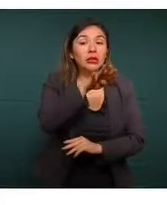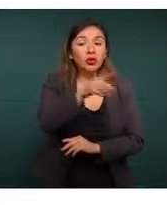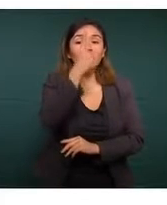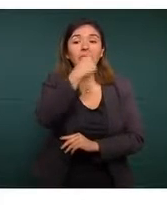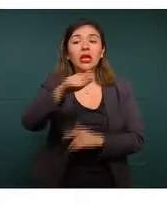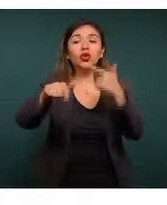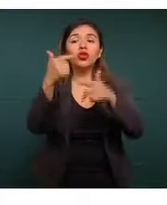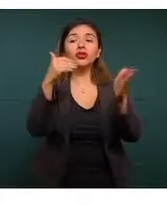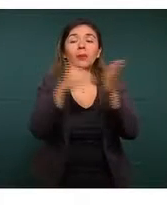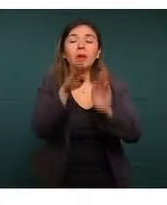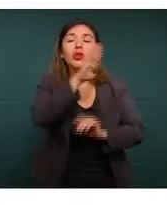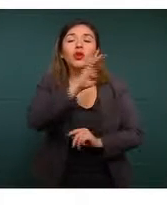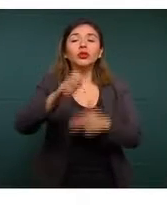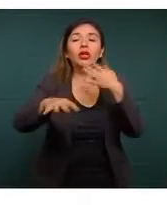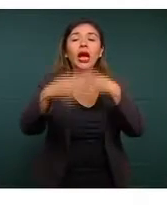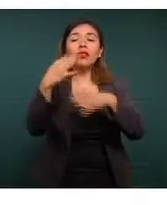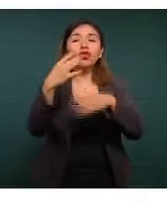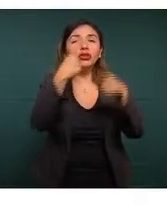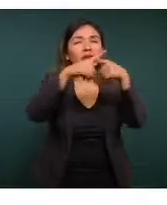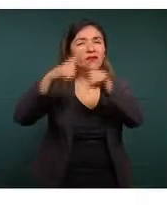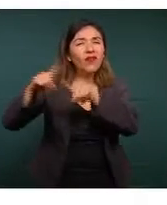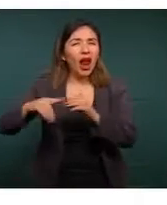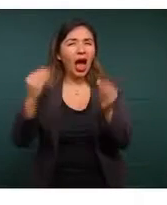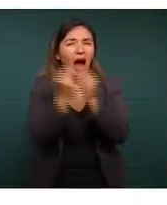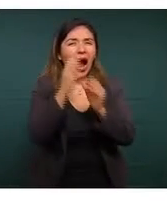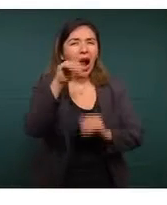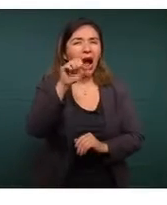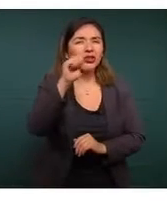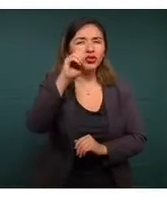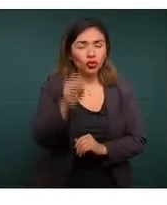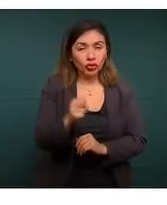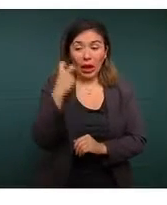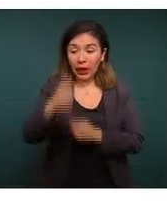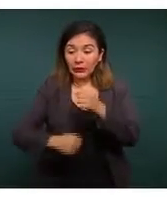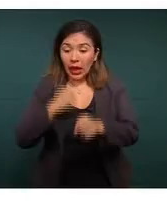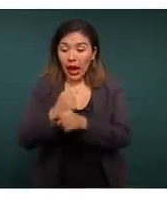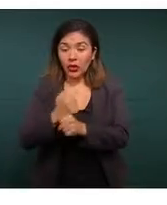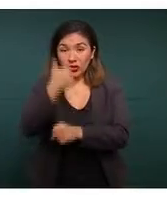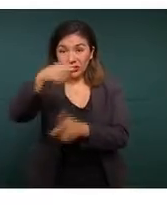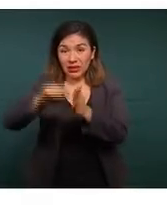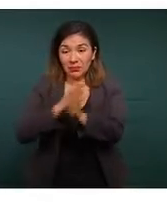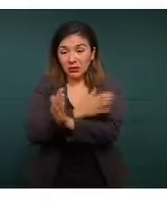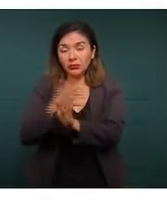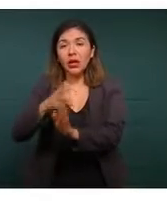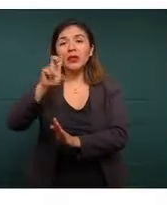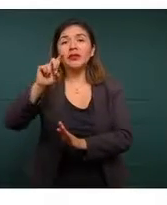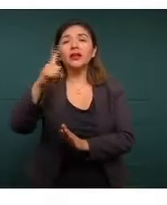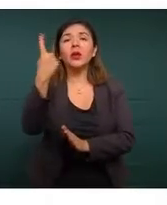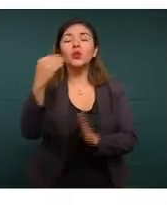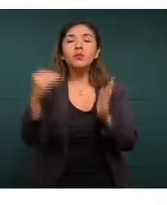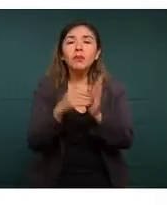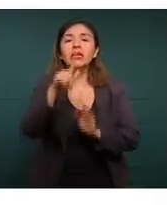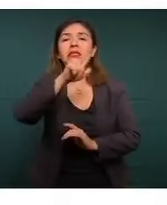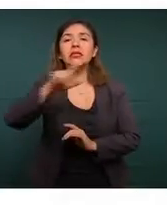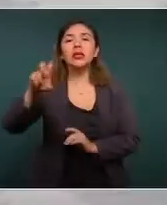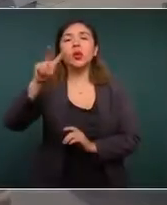112 mil 914 casos, y en lo que va del año, los seis primeros meses, 31 mil